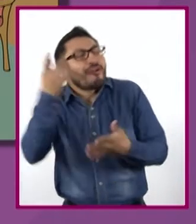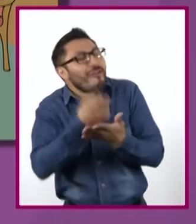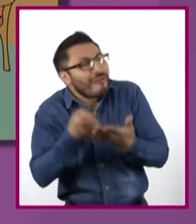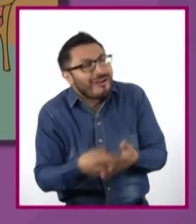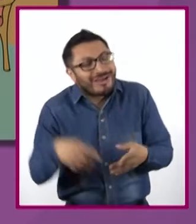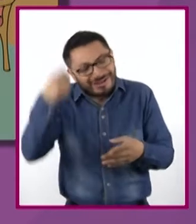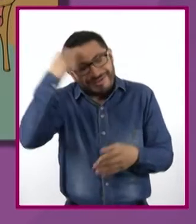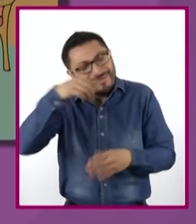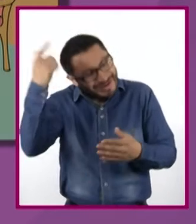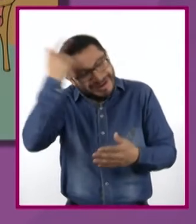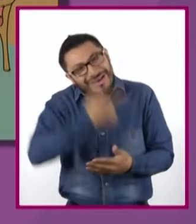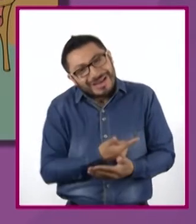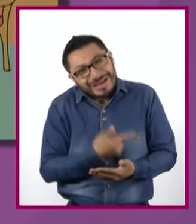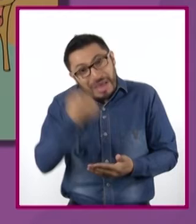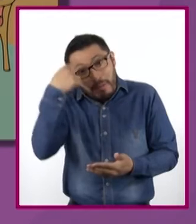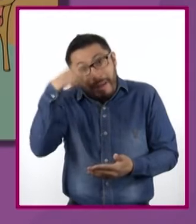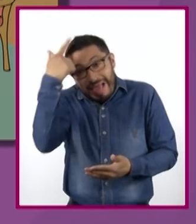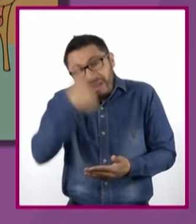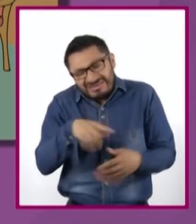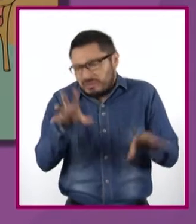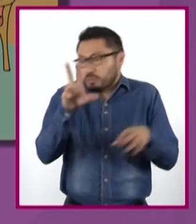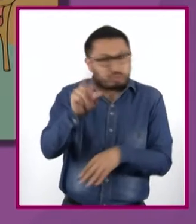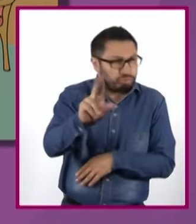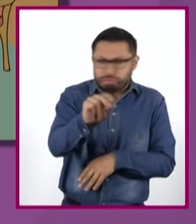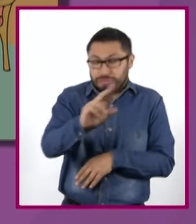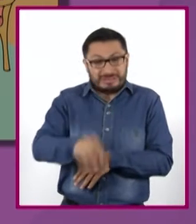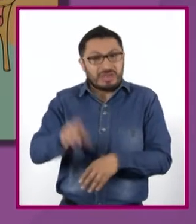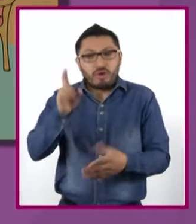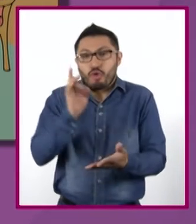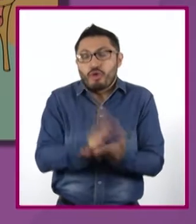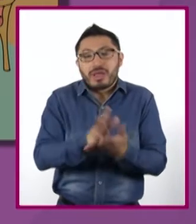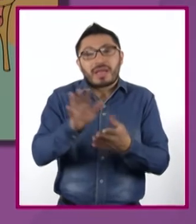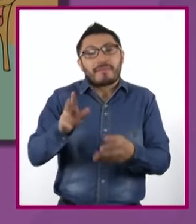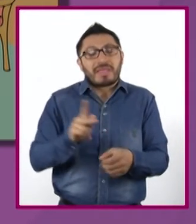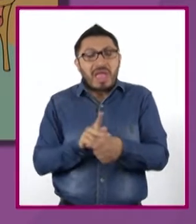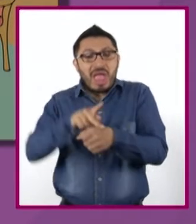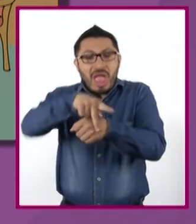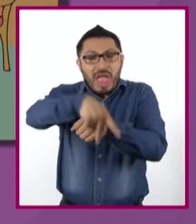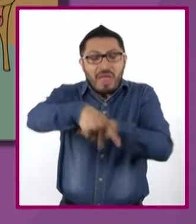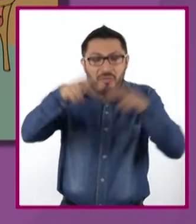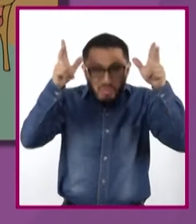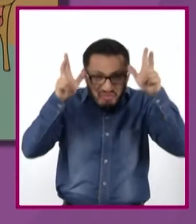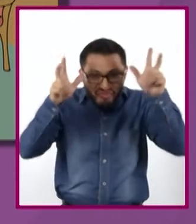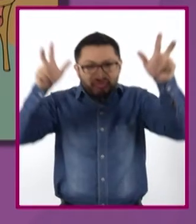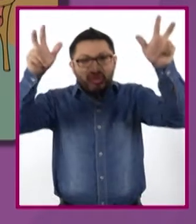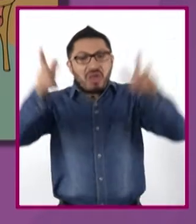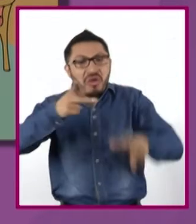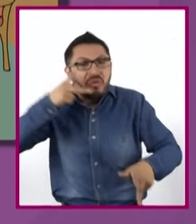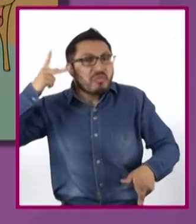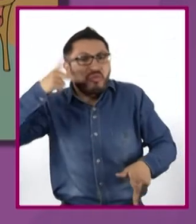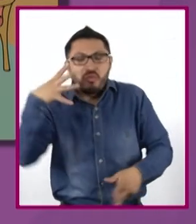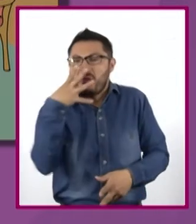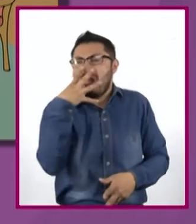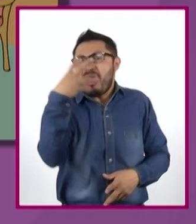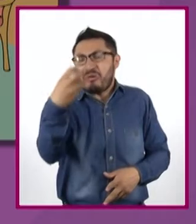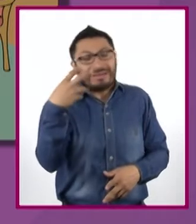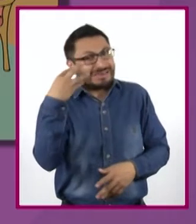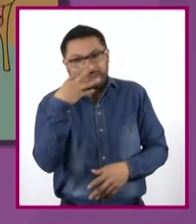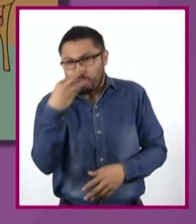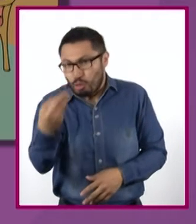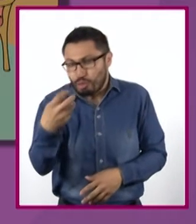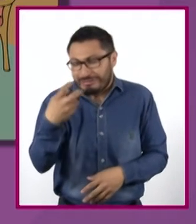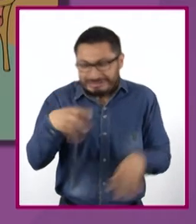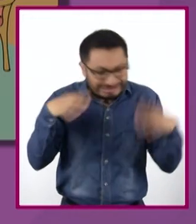pasar la madrugada, ¿no, hombre? Se tenían que tapar con pieles de venados o de pumas o de coyotes, ¿sí?